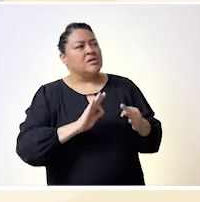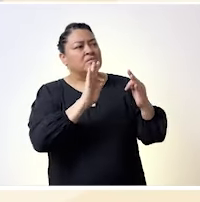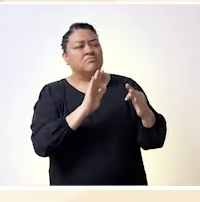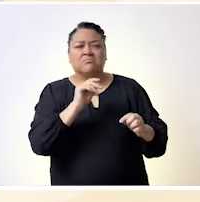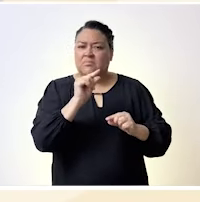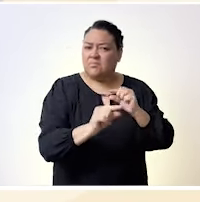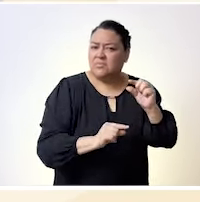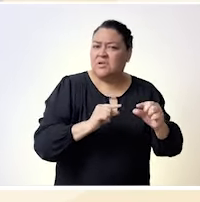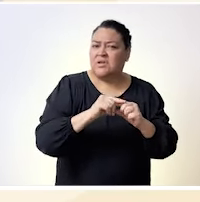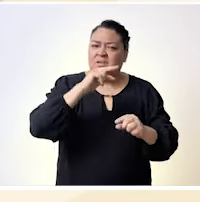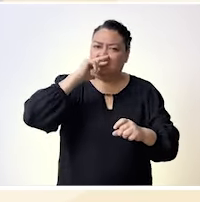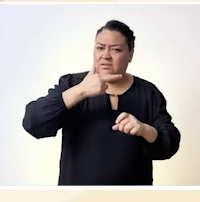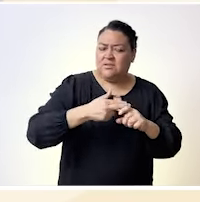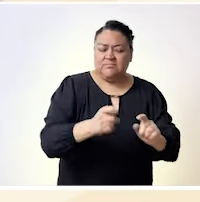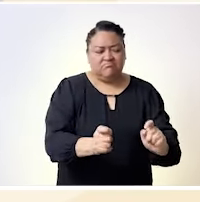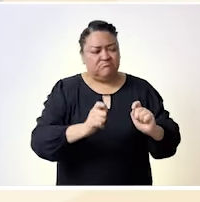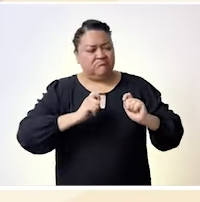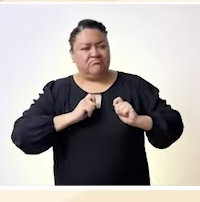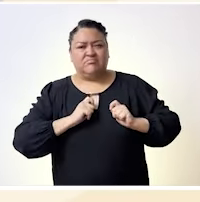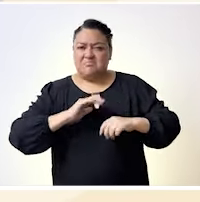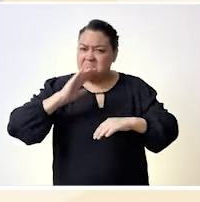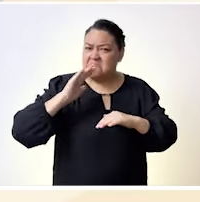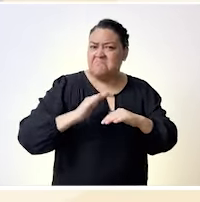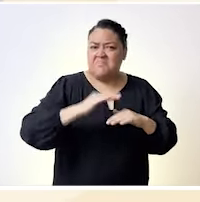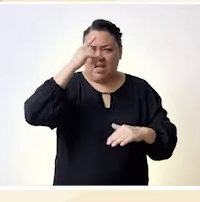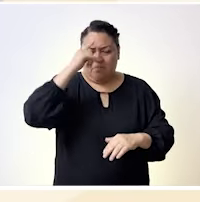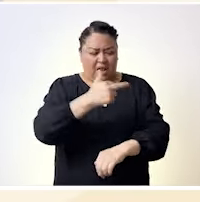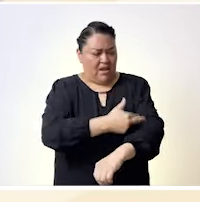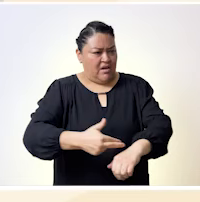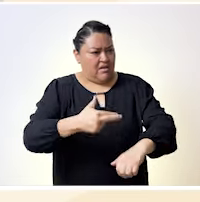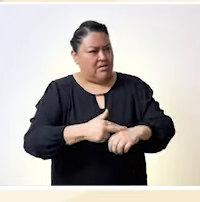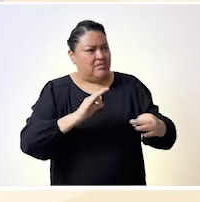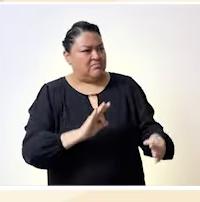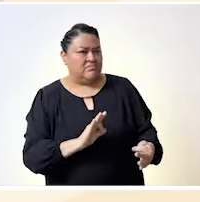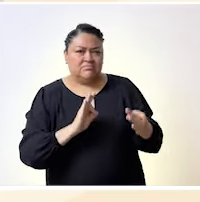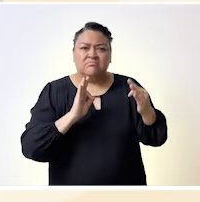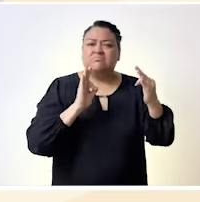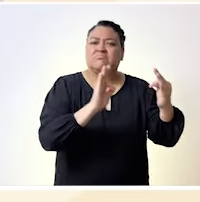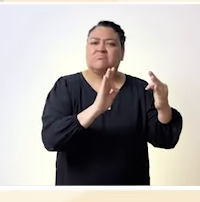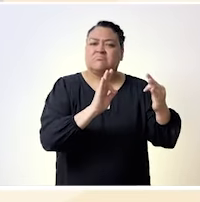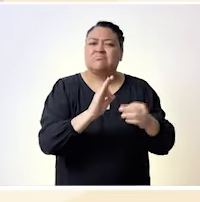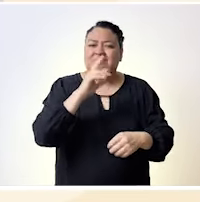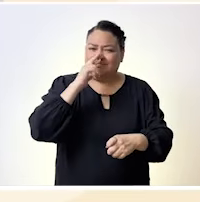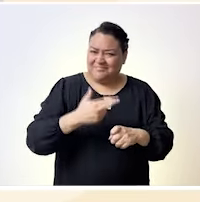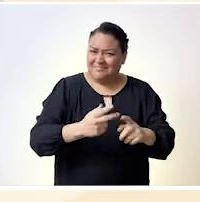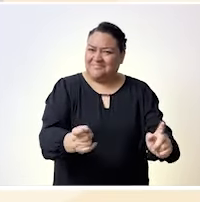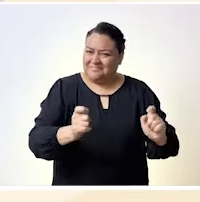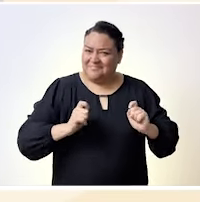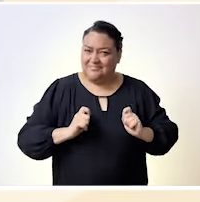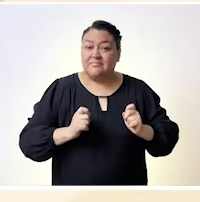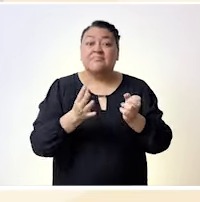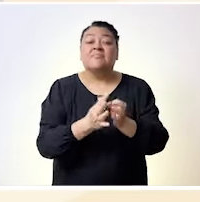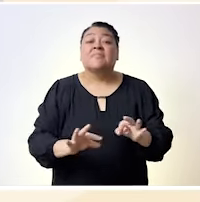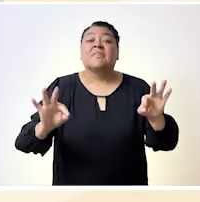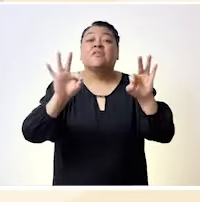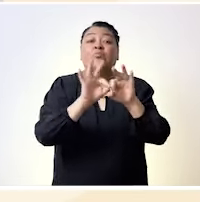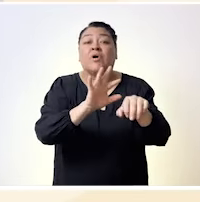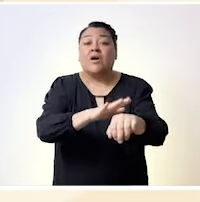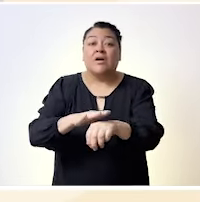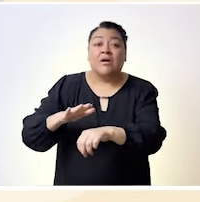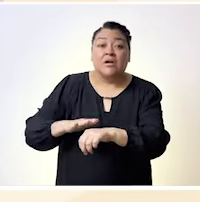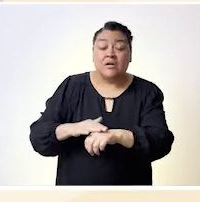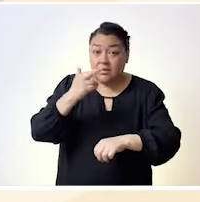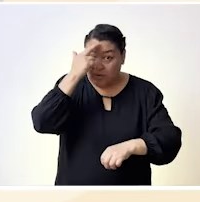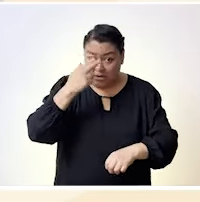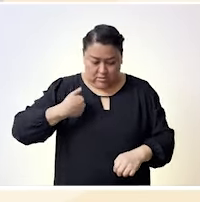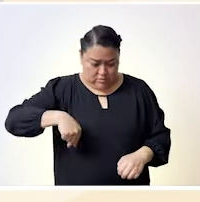estamos más presentes en distintos espacios de acción social y por ello es importante